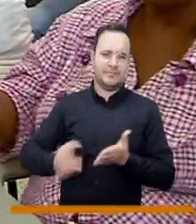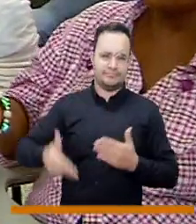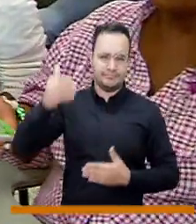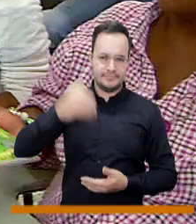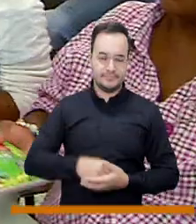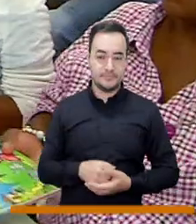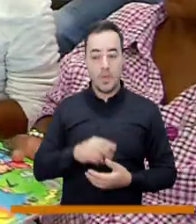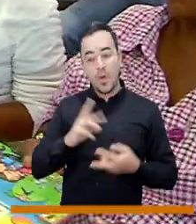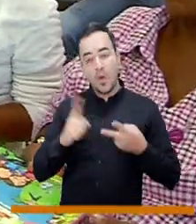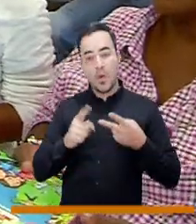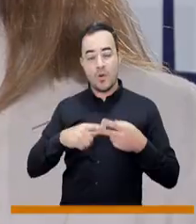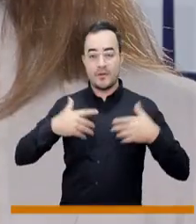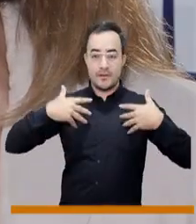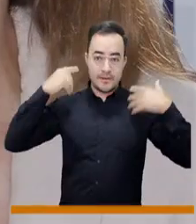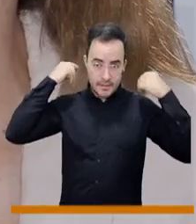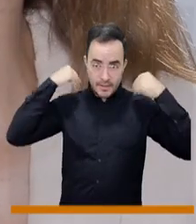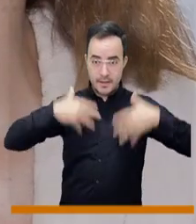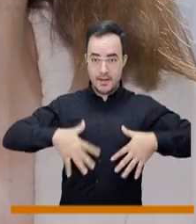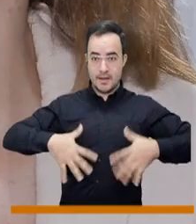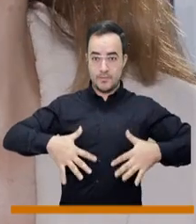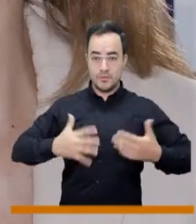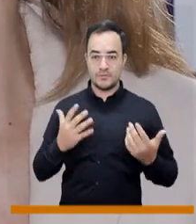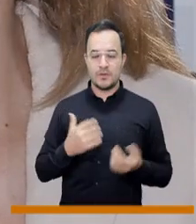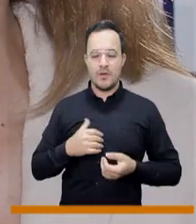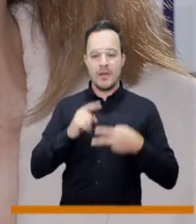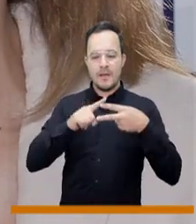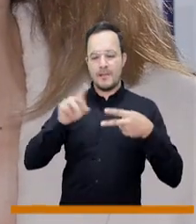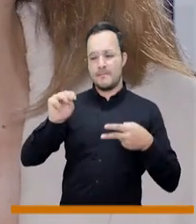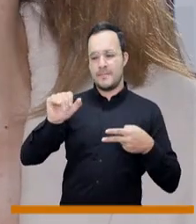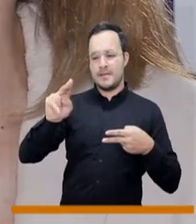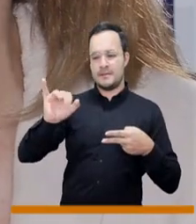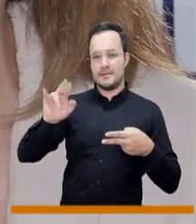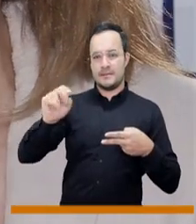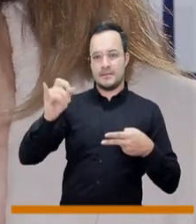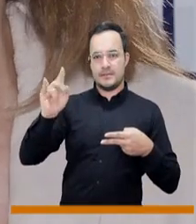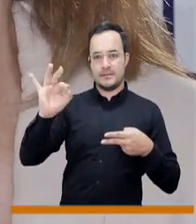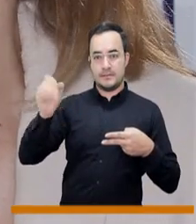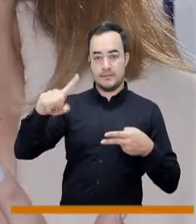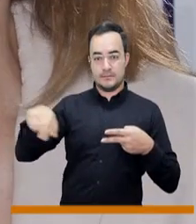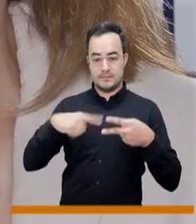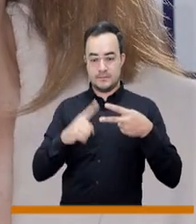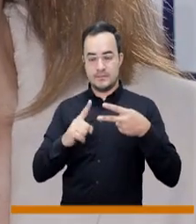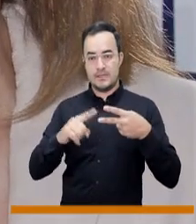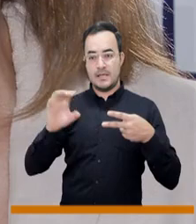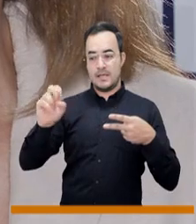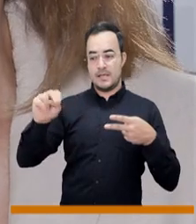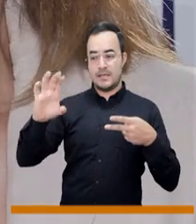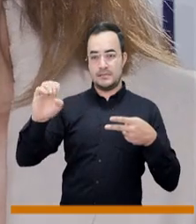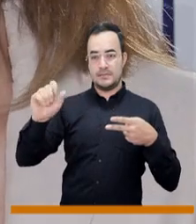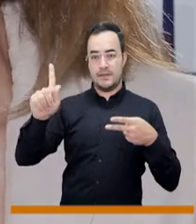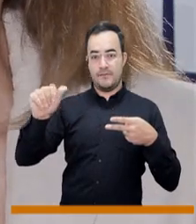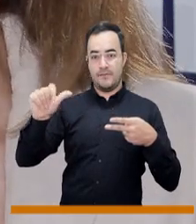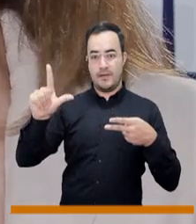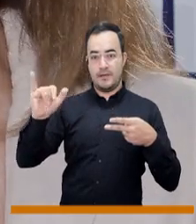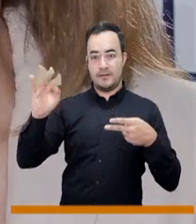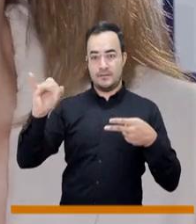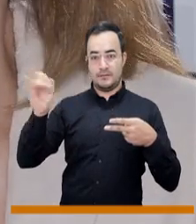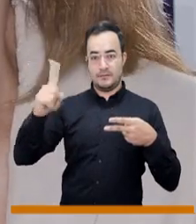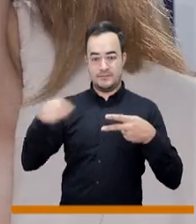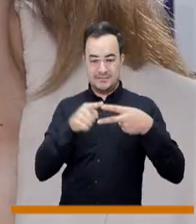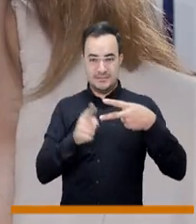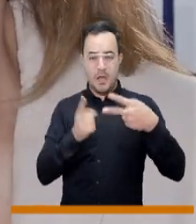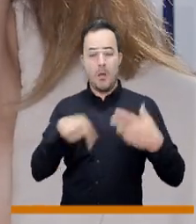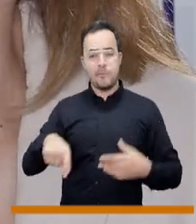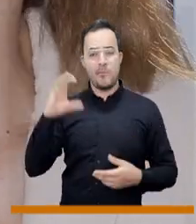También están las infecciones del sistema nervioso, como son las meningitis o las encefalitis. Aquí en Colombia, digamos, tenemos un